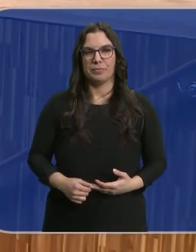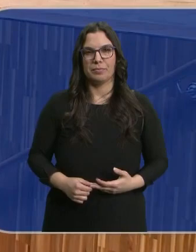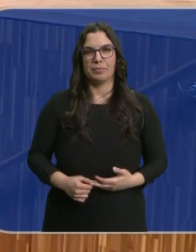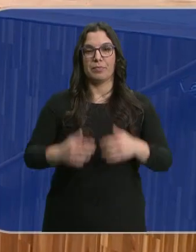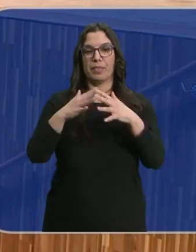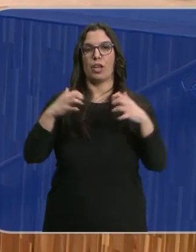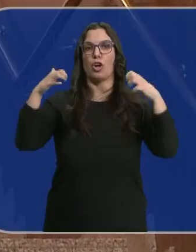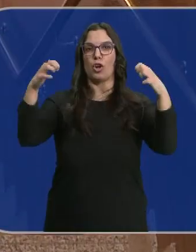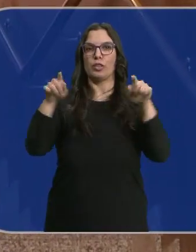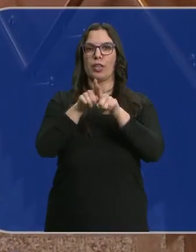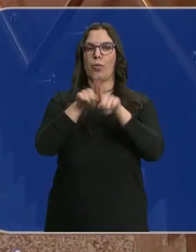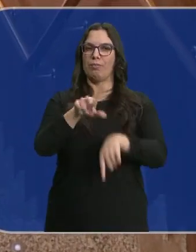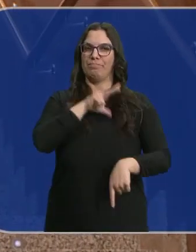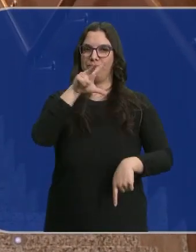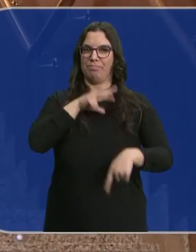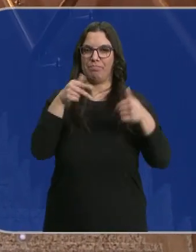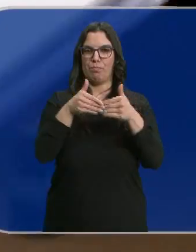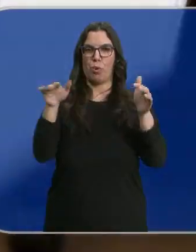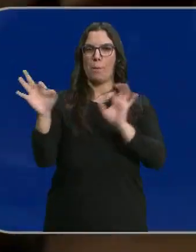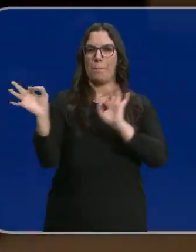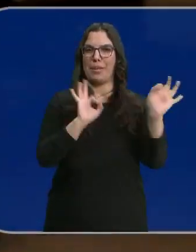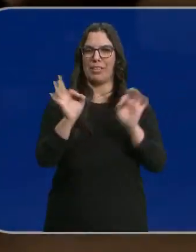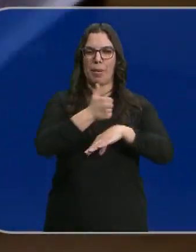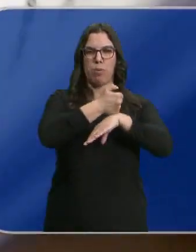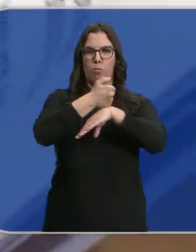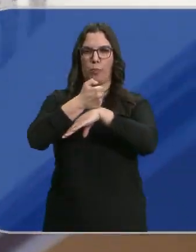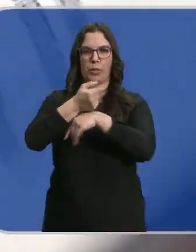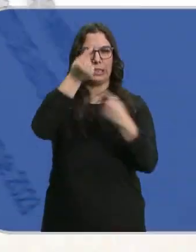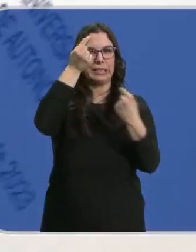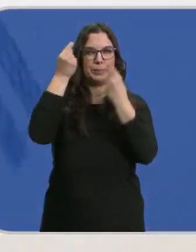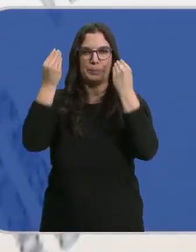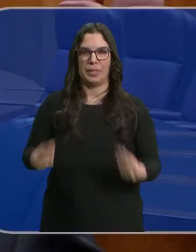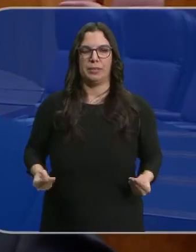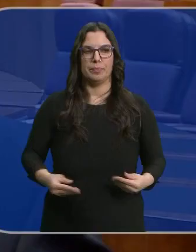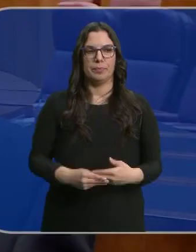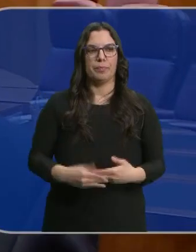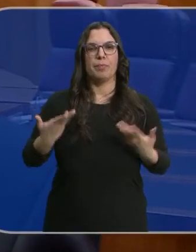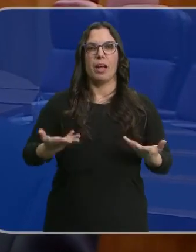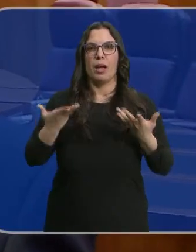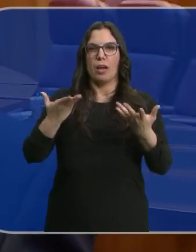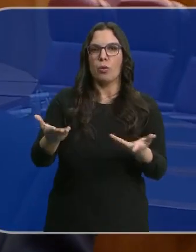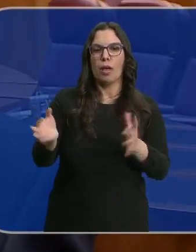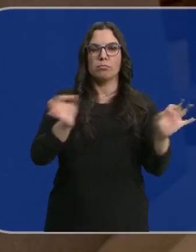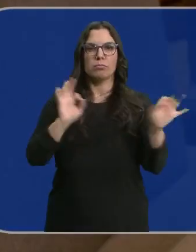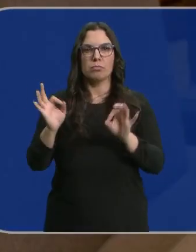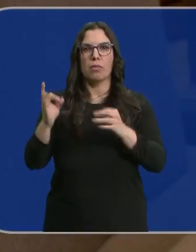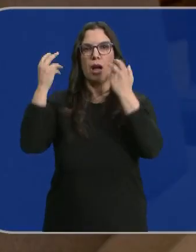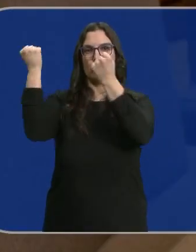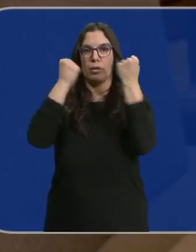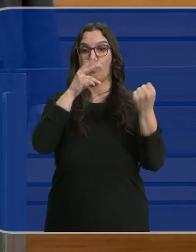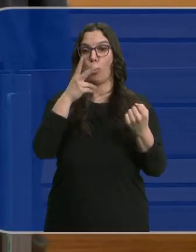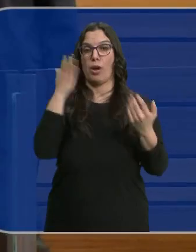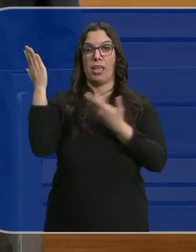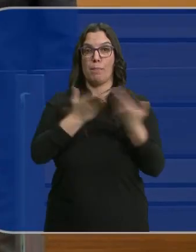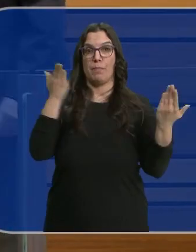Las Cortes se visten de largo. Todo está perfectamente minutado para que nada falle. Para ayudar a colocar a las autoridades. Porque con